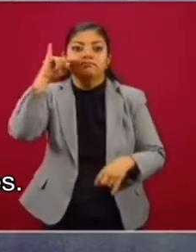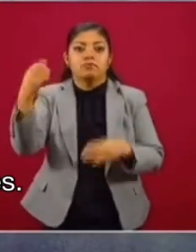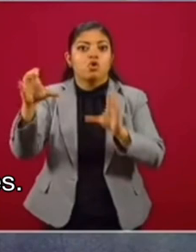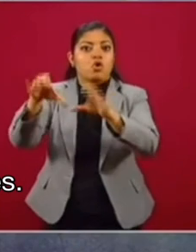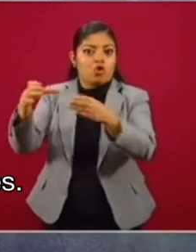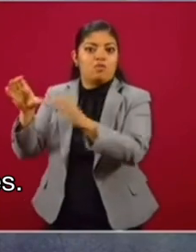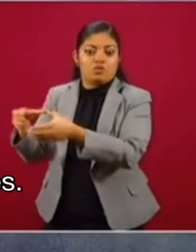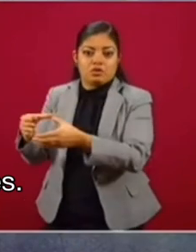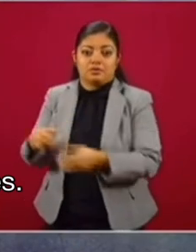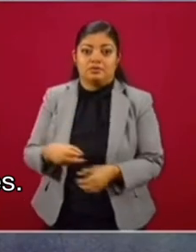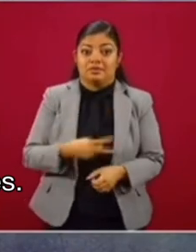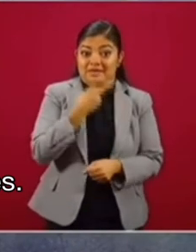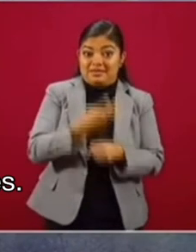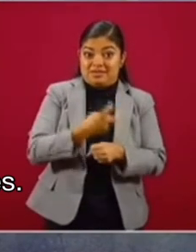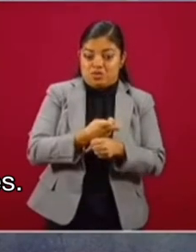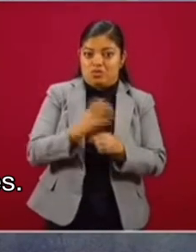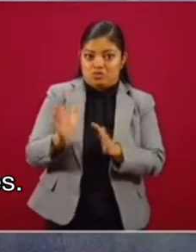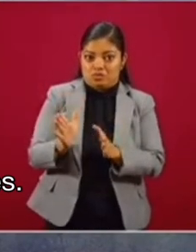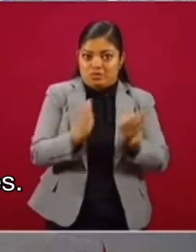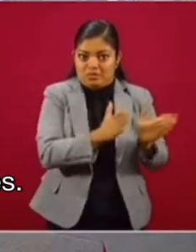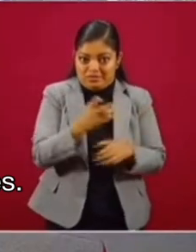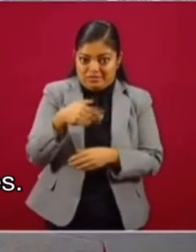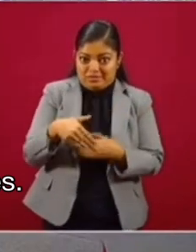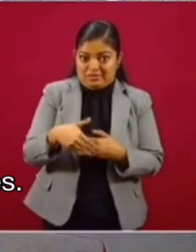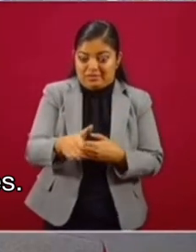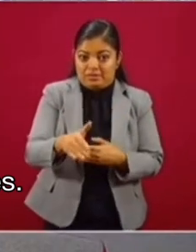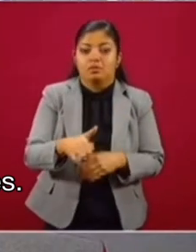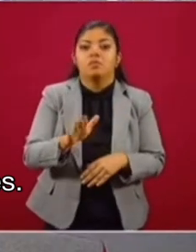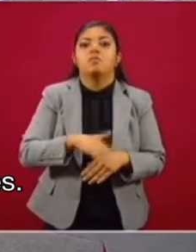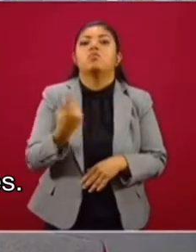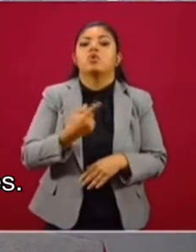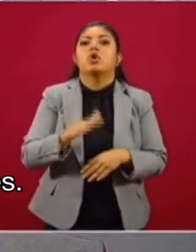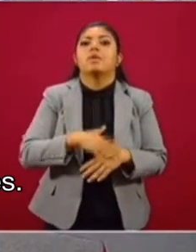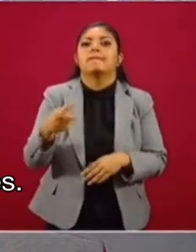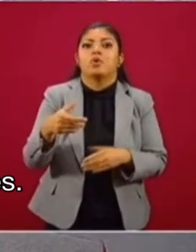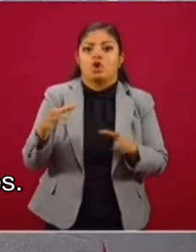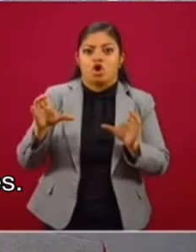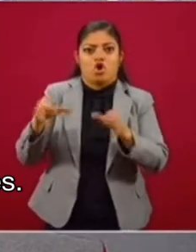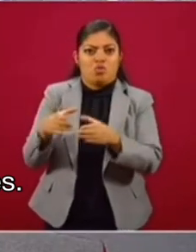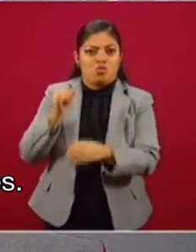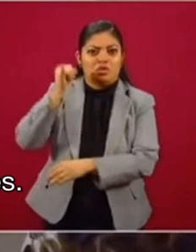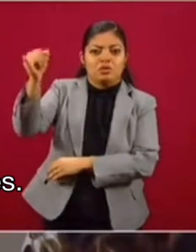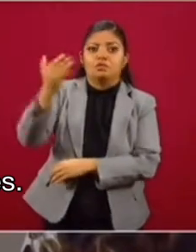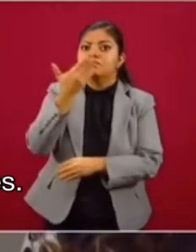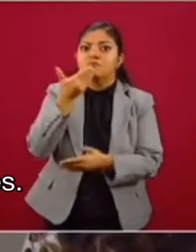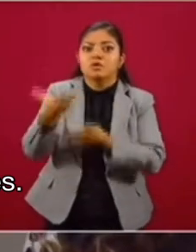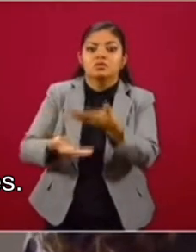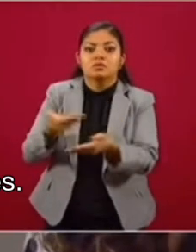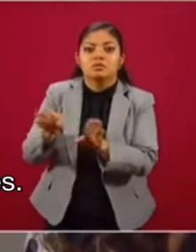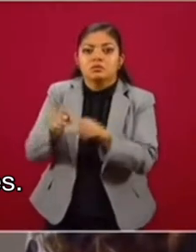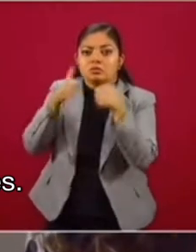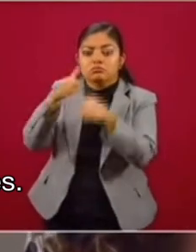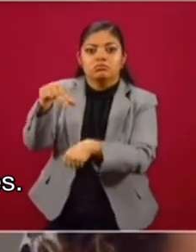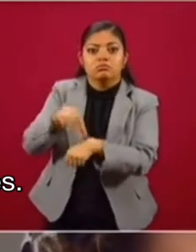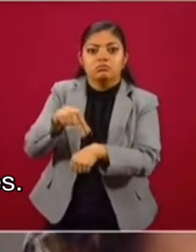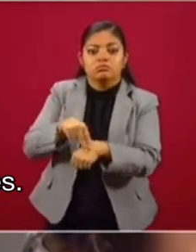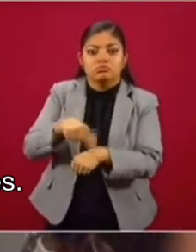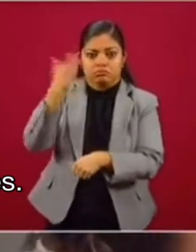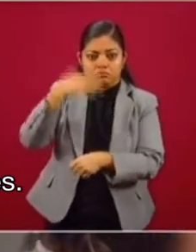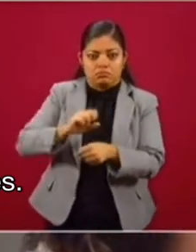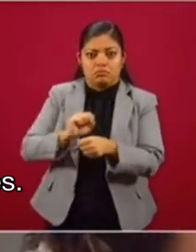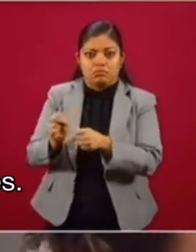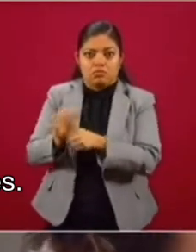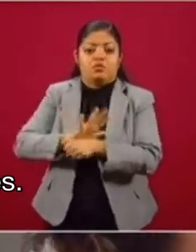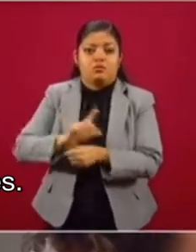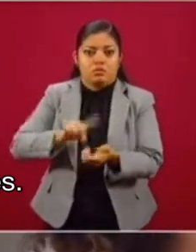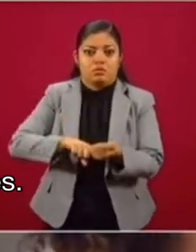momento, segundo momento, es muy peligroso porque en las comunidades no hay servicios hospitalarios y vemos que el COVID avanza muy rápido, en días y a